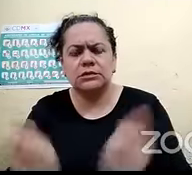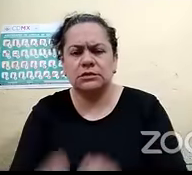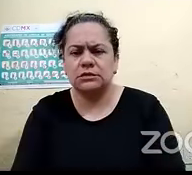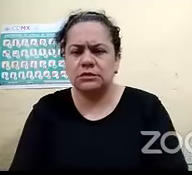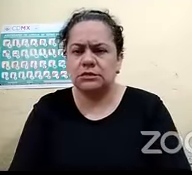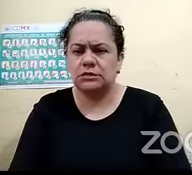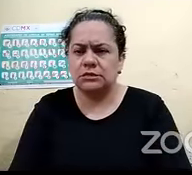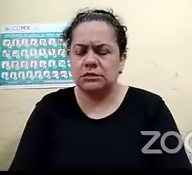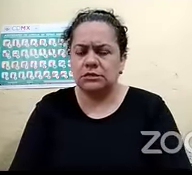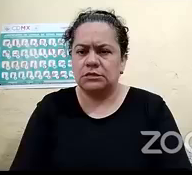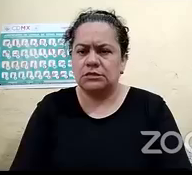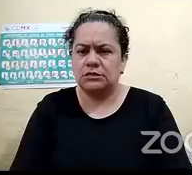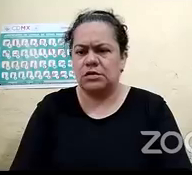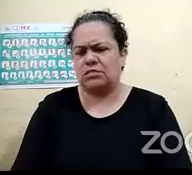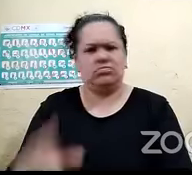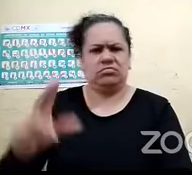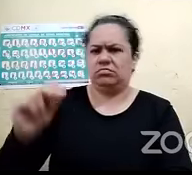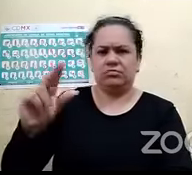no, no, no